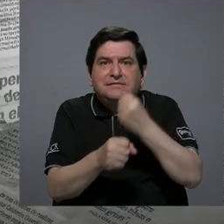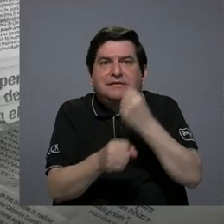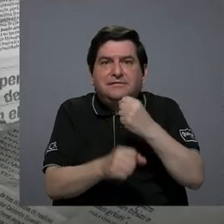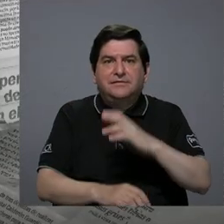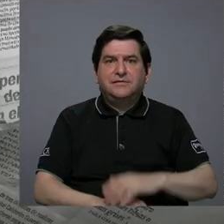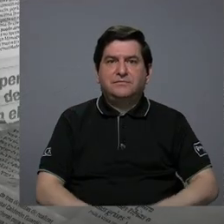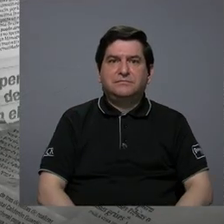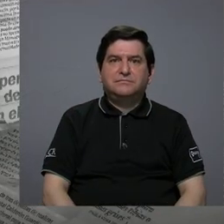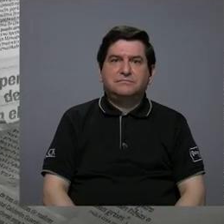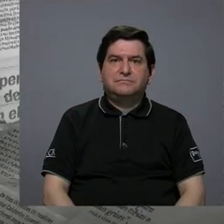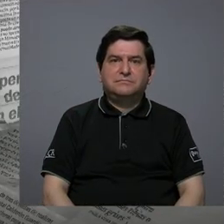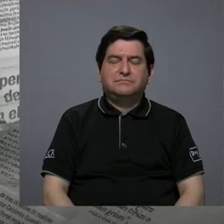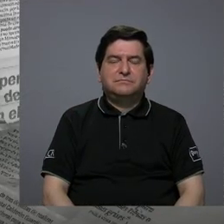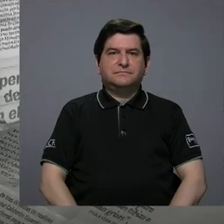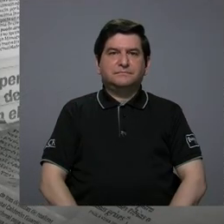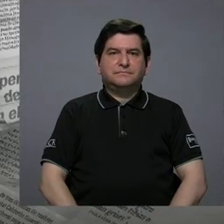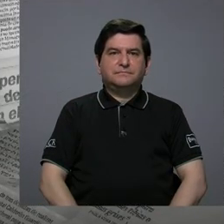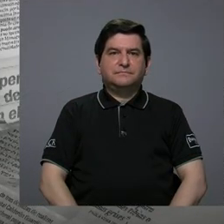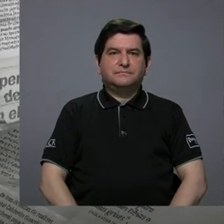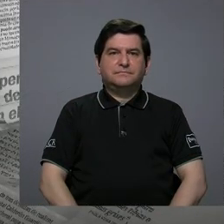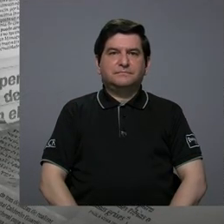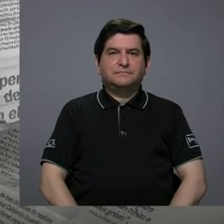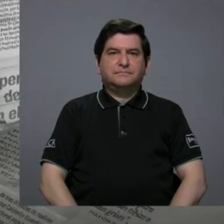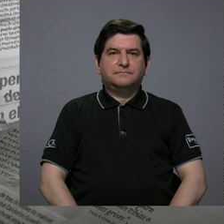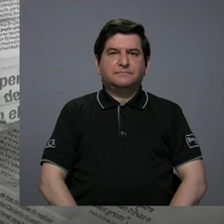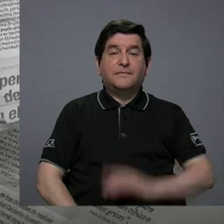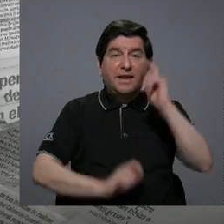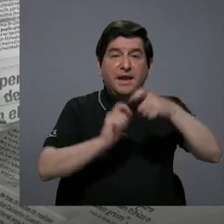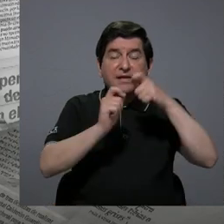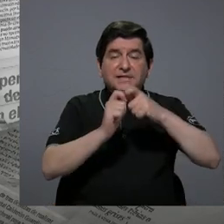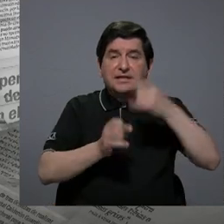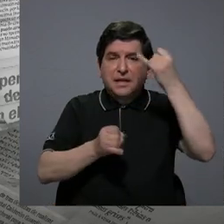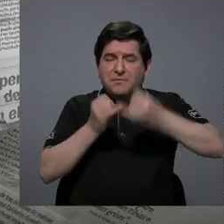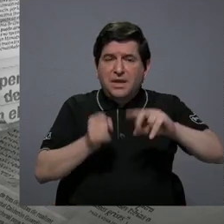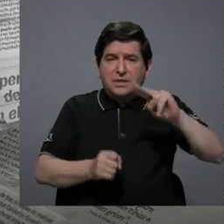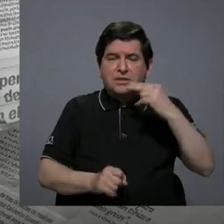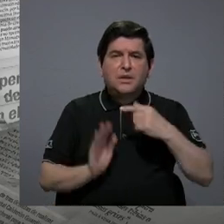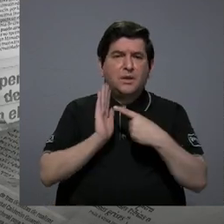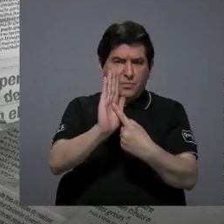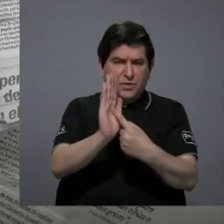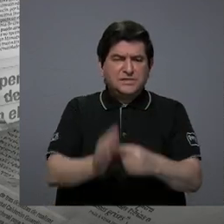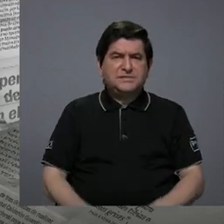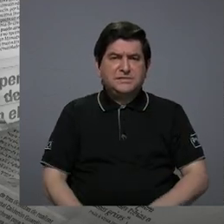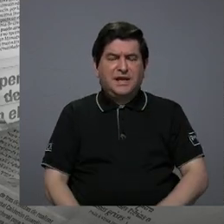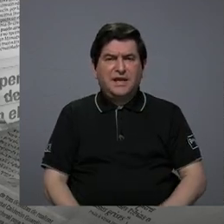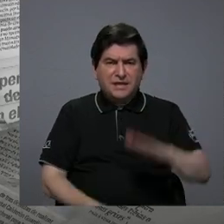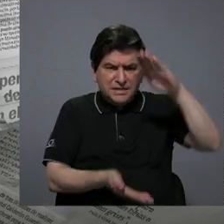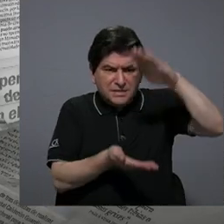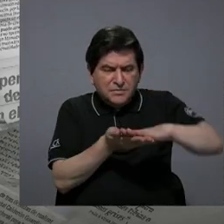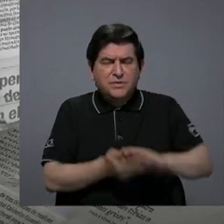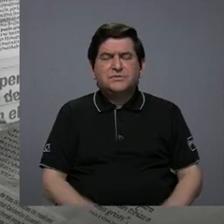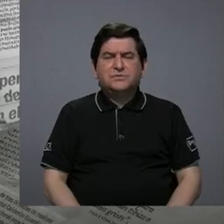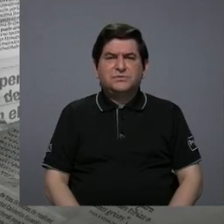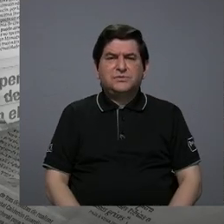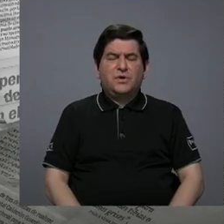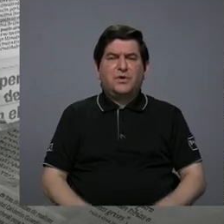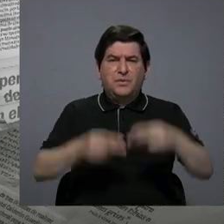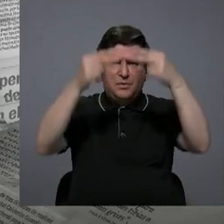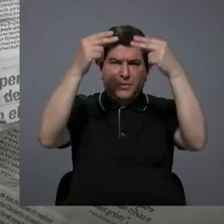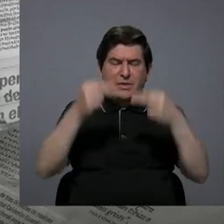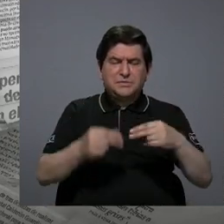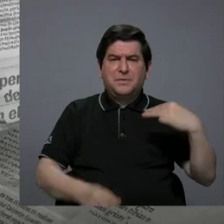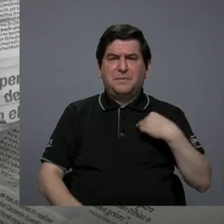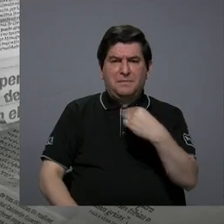Carlos, precisamente las últimas noticias nos hablan de recorte en el presupuesto del Ministerio de Educación